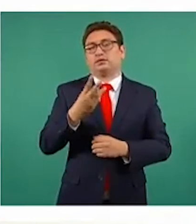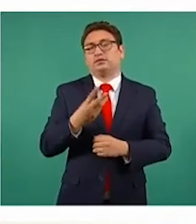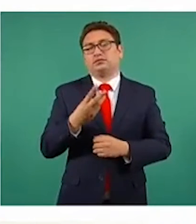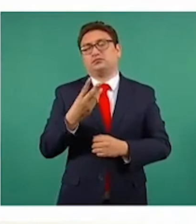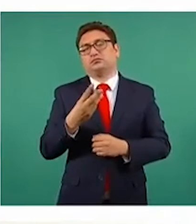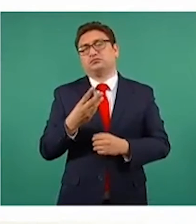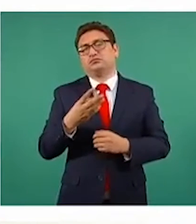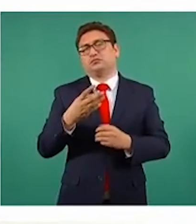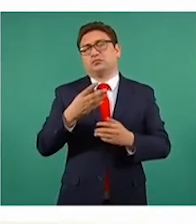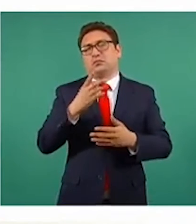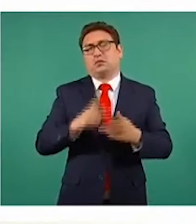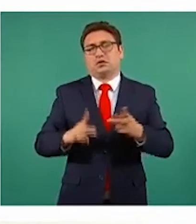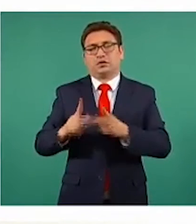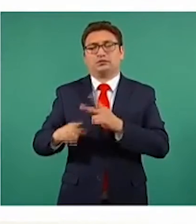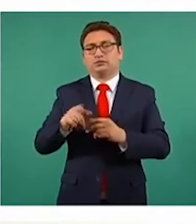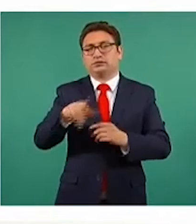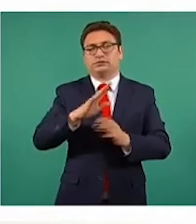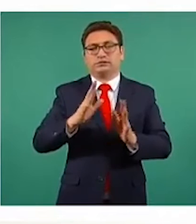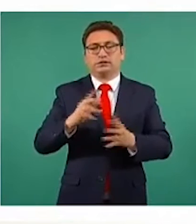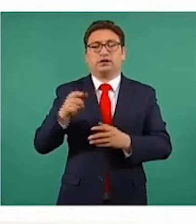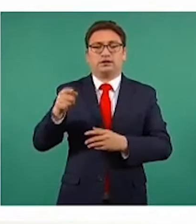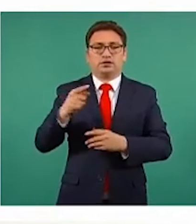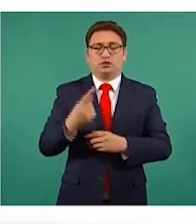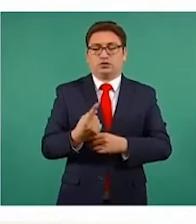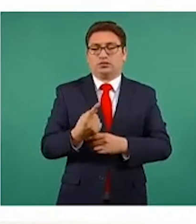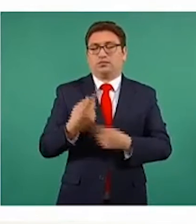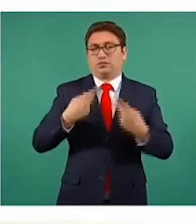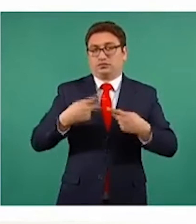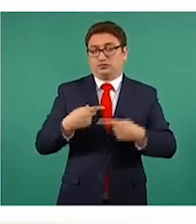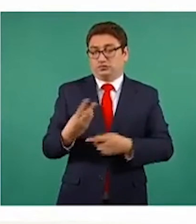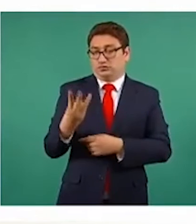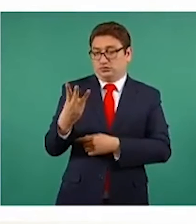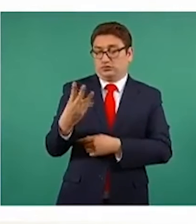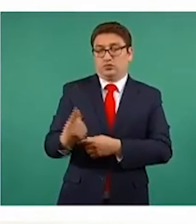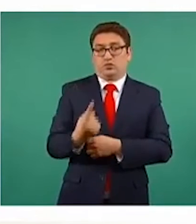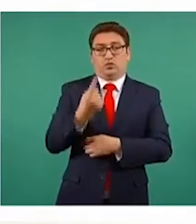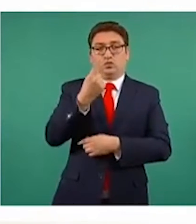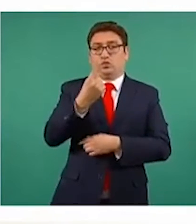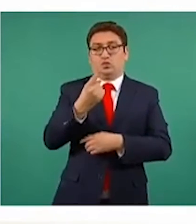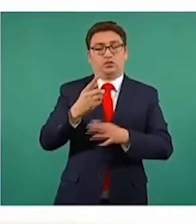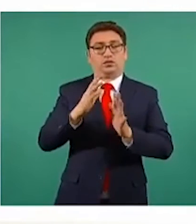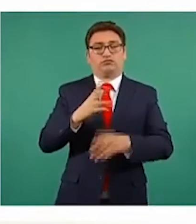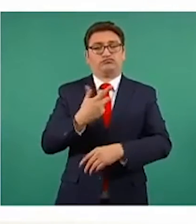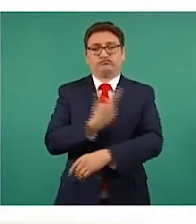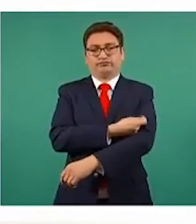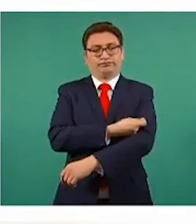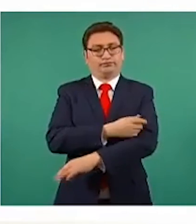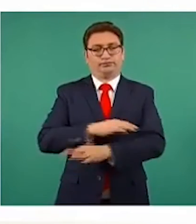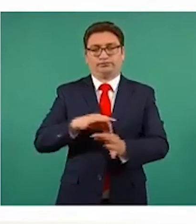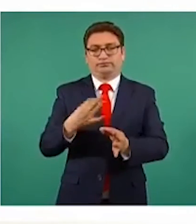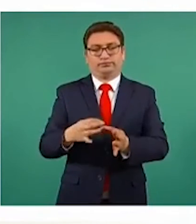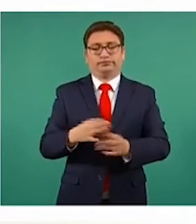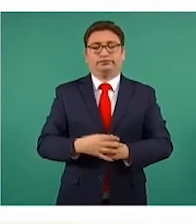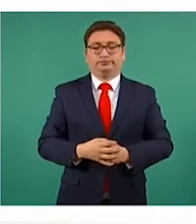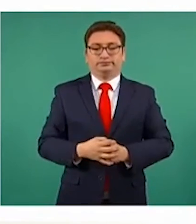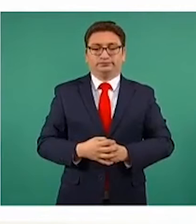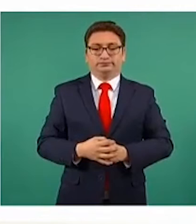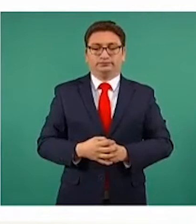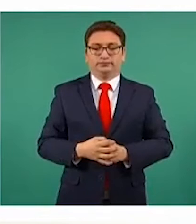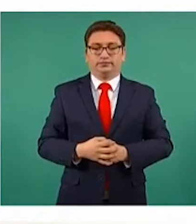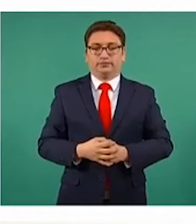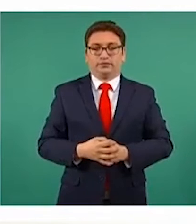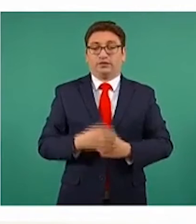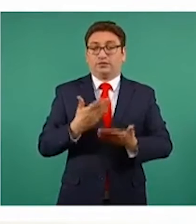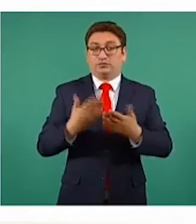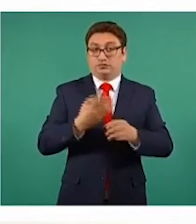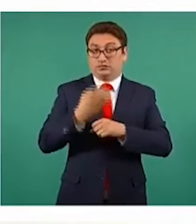como decía el doctor Alcocer, una de cada tres personas en México prácticamente han sido vacunadas. Y lo vemos